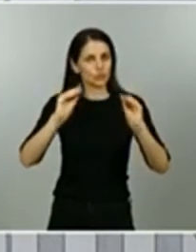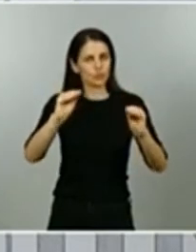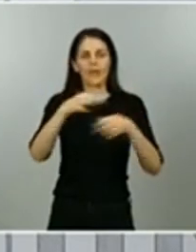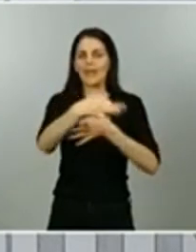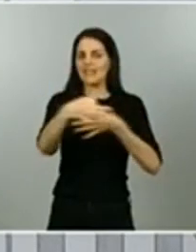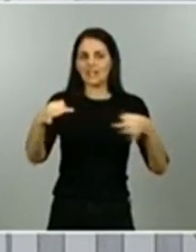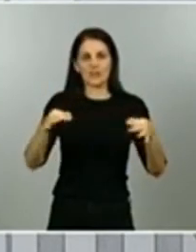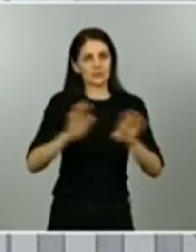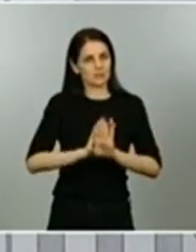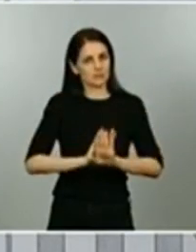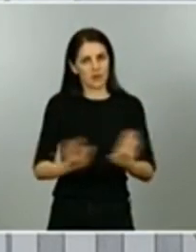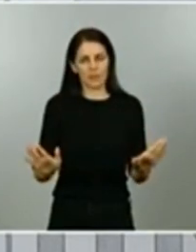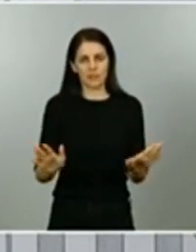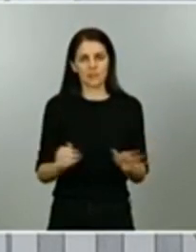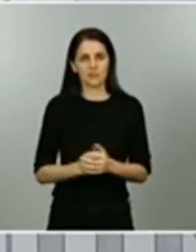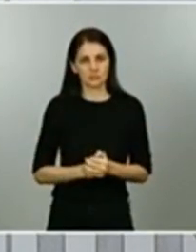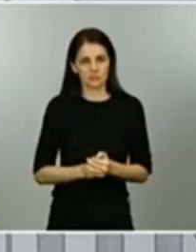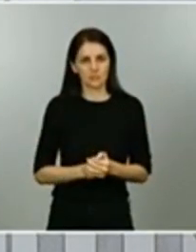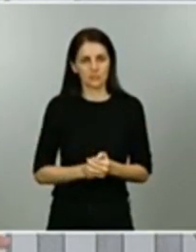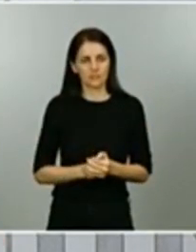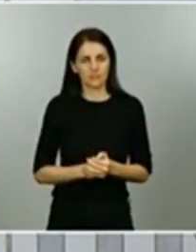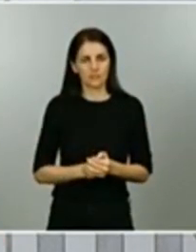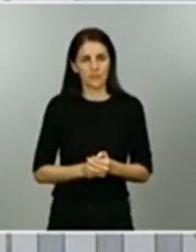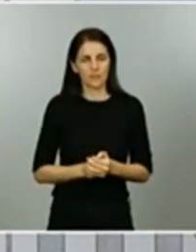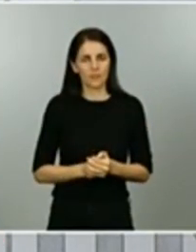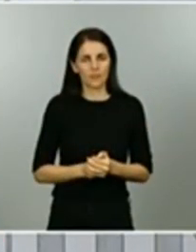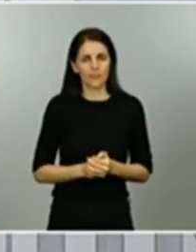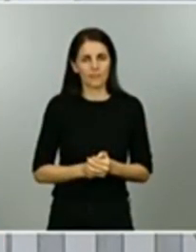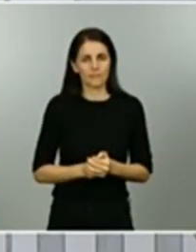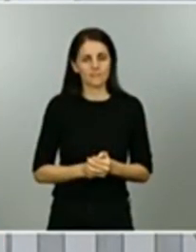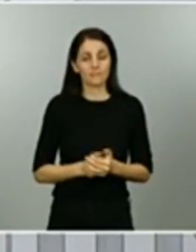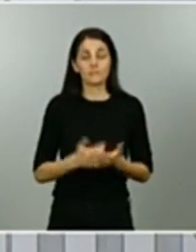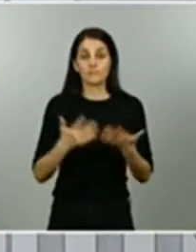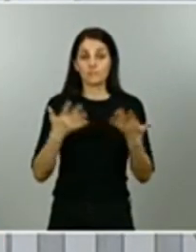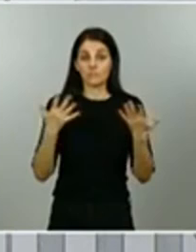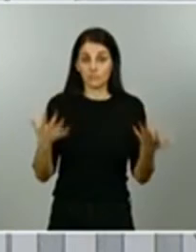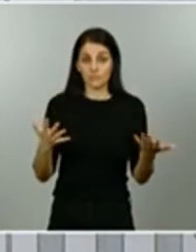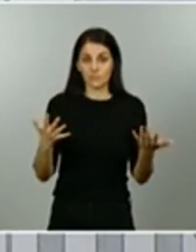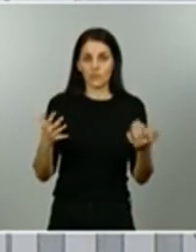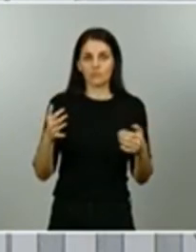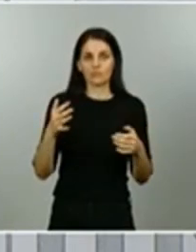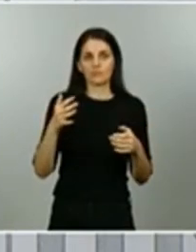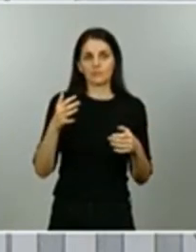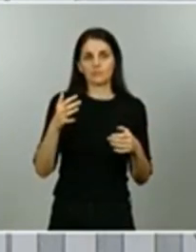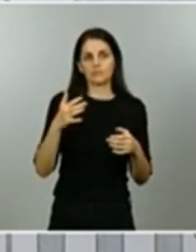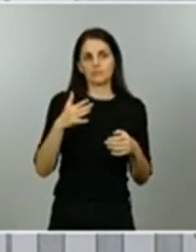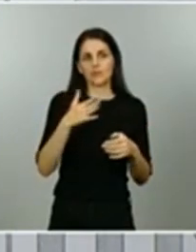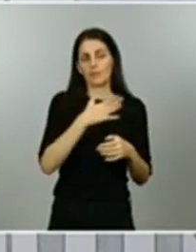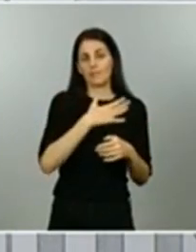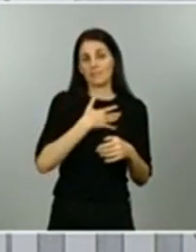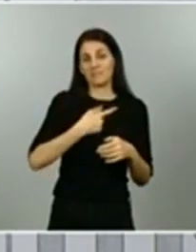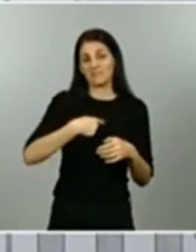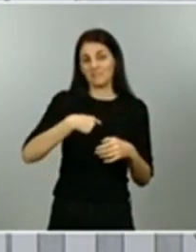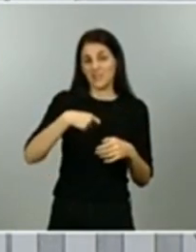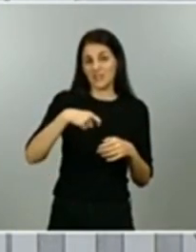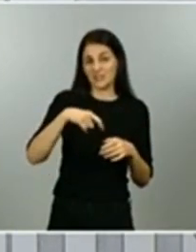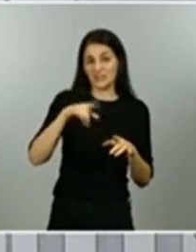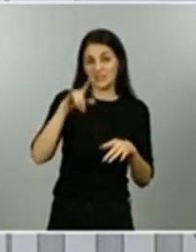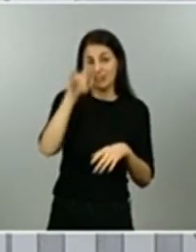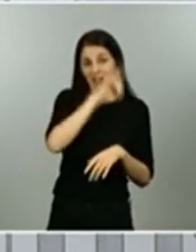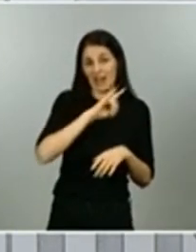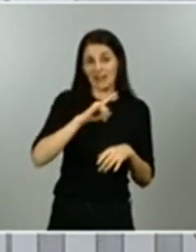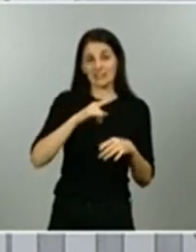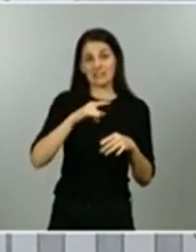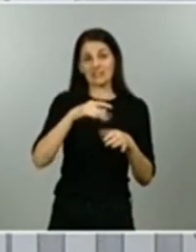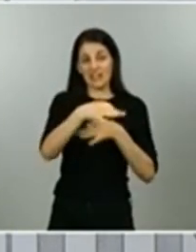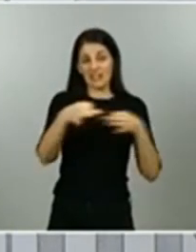respecto y la movilidad de vuelos procedentes de la península a la isla pues sigue las mismas condiciones que sigue hasta ahora